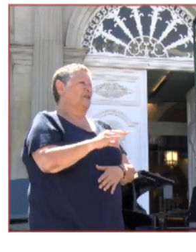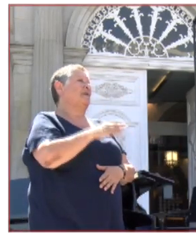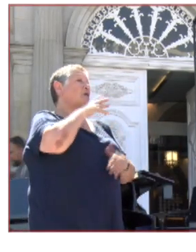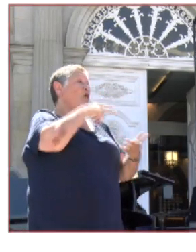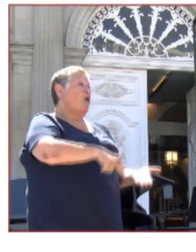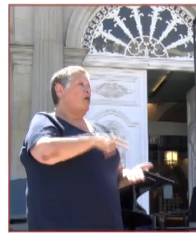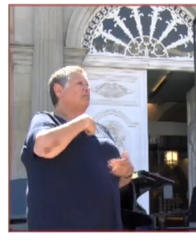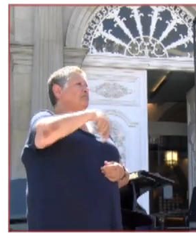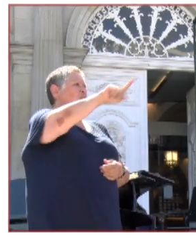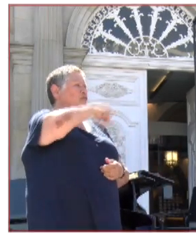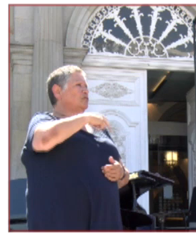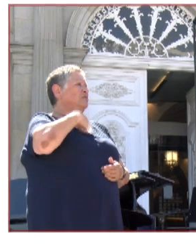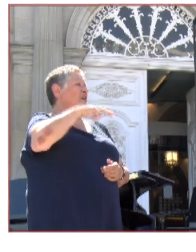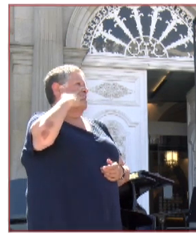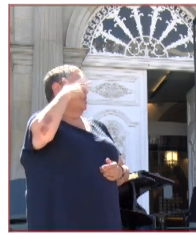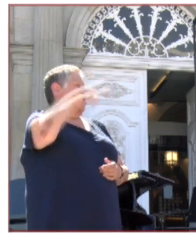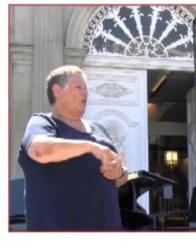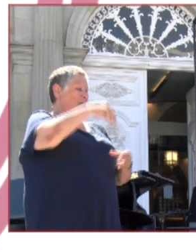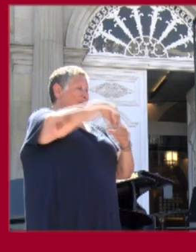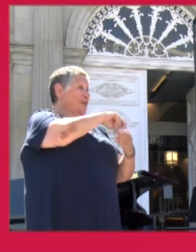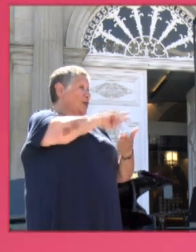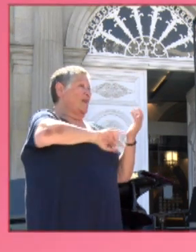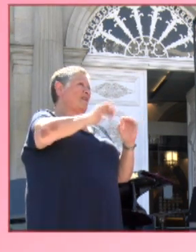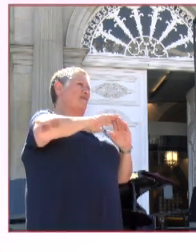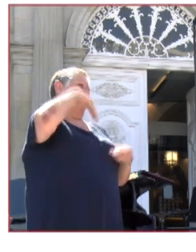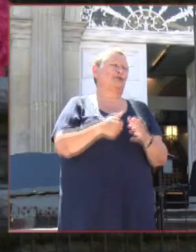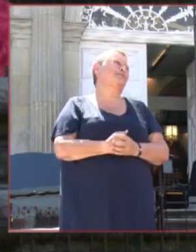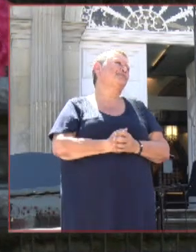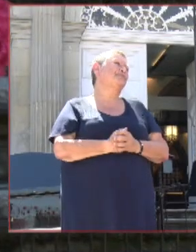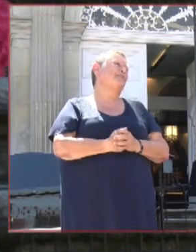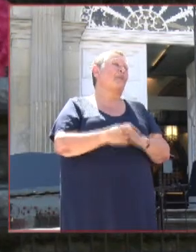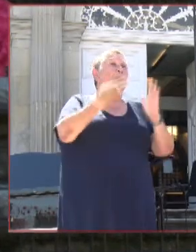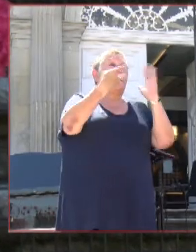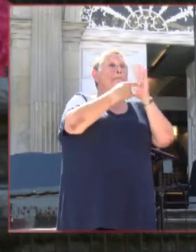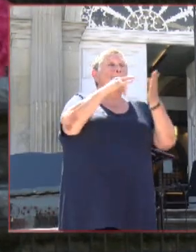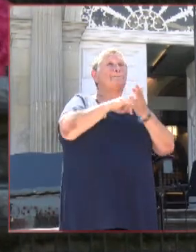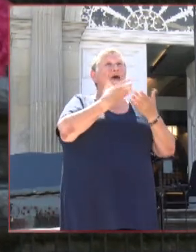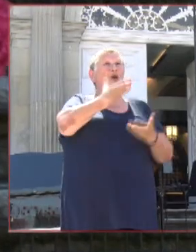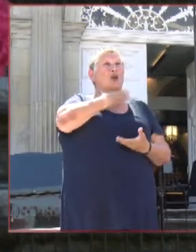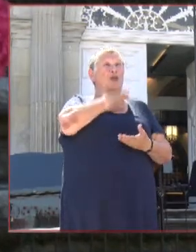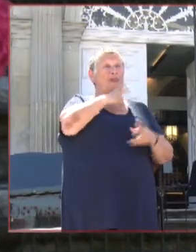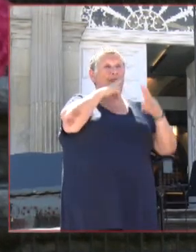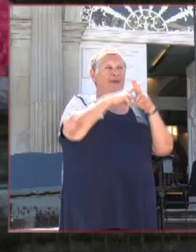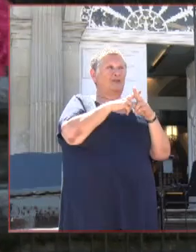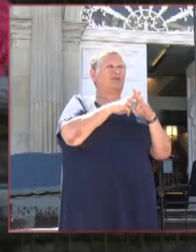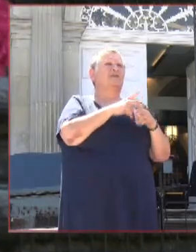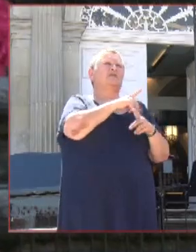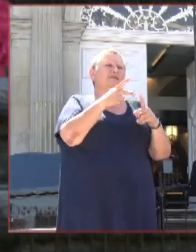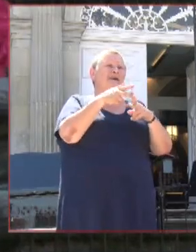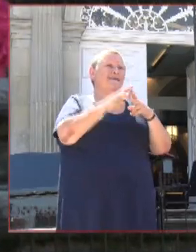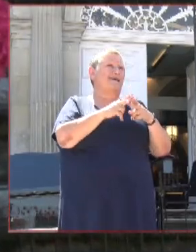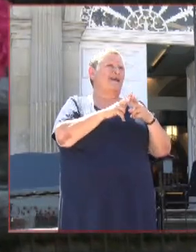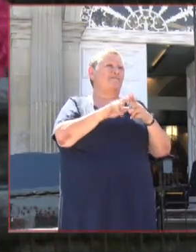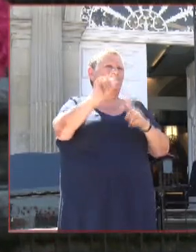Estado, co Plan Consellos como principal ferramenta. O Plan Consellos como ferramenta estrela,